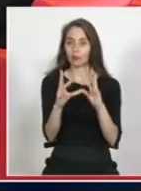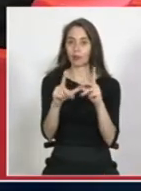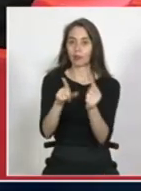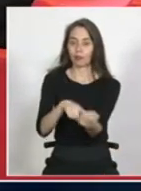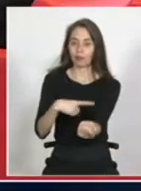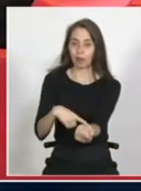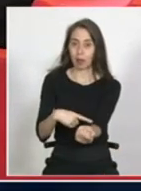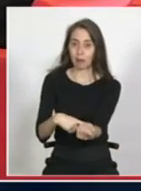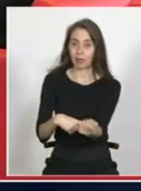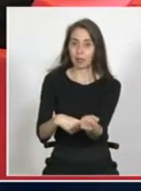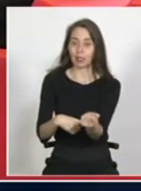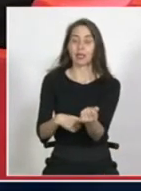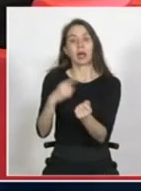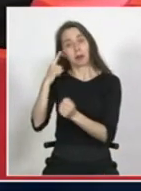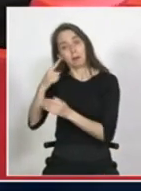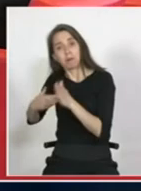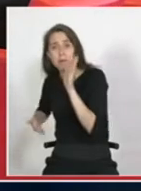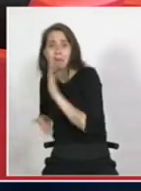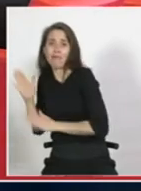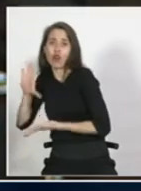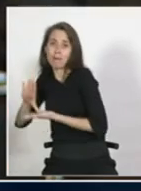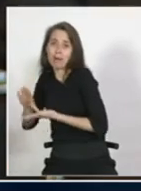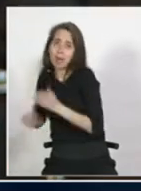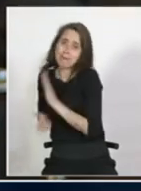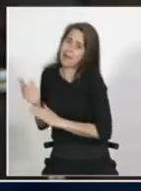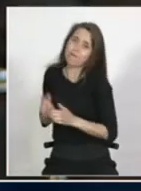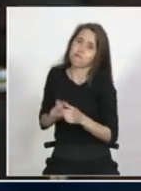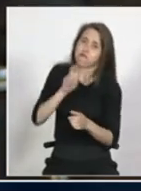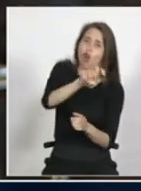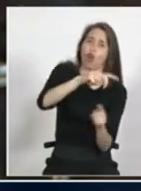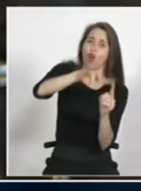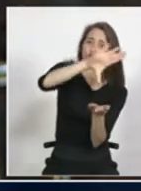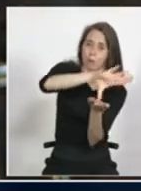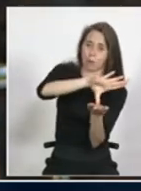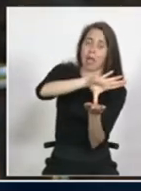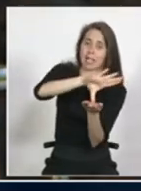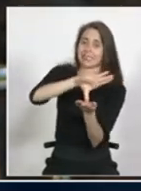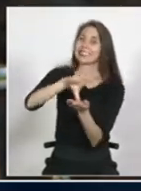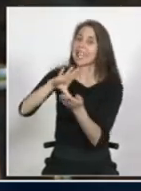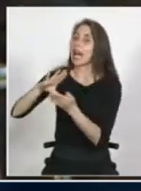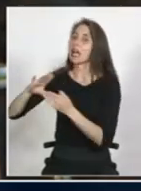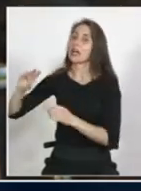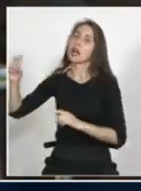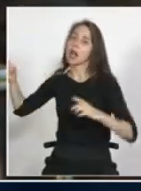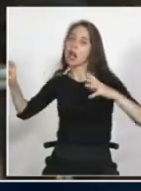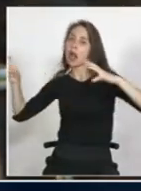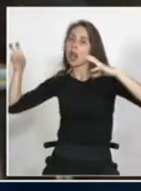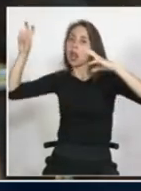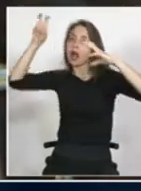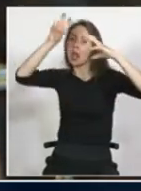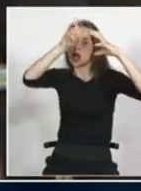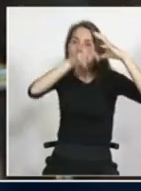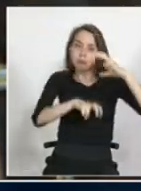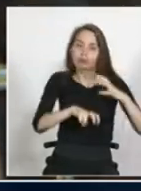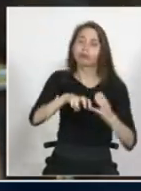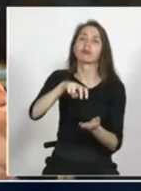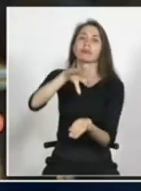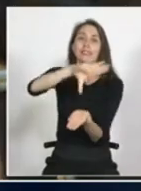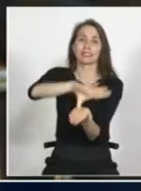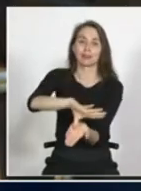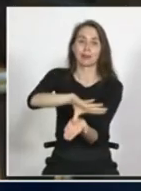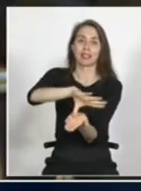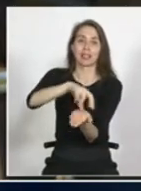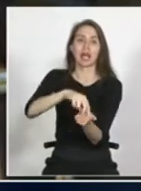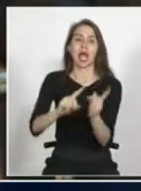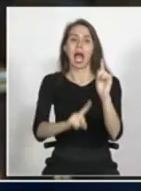cuando hace el proyecto migratorio tiene como meta llegar a ese lugar están las redes migratorias que acá no hemos hablado por ejemplo porque